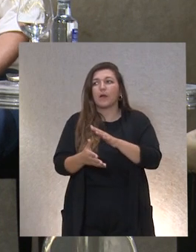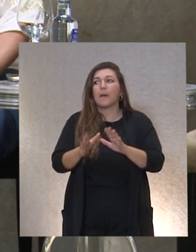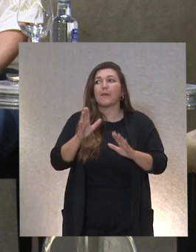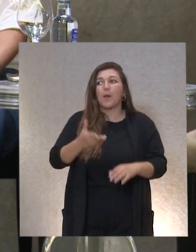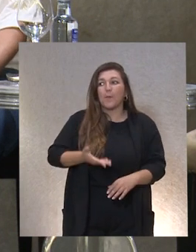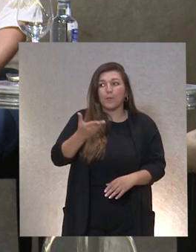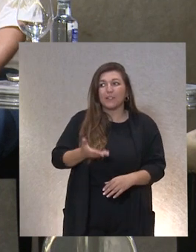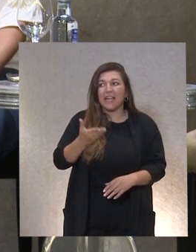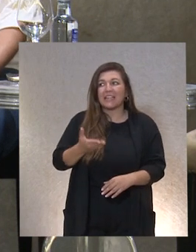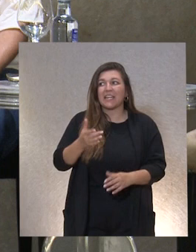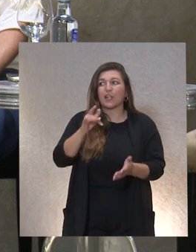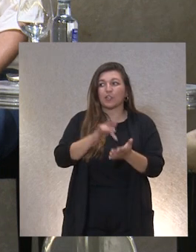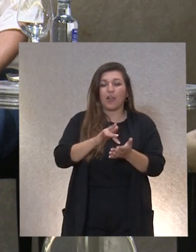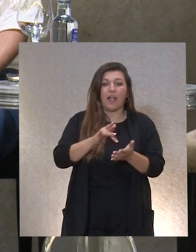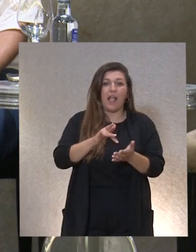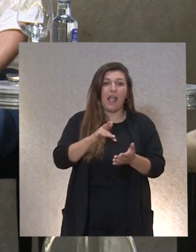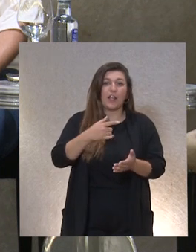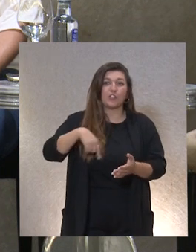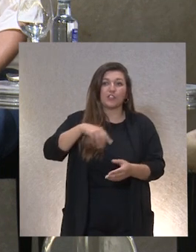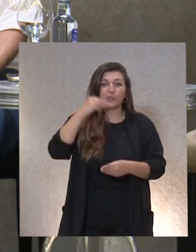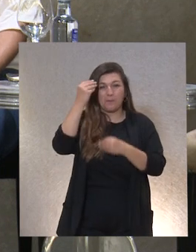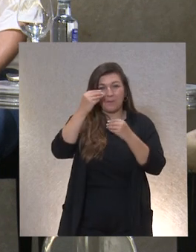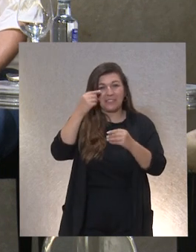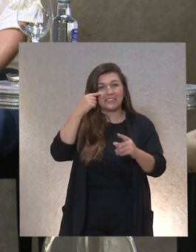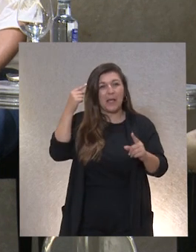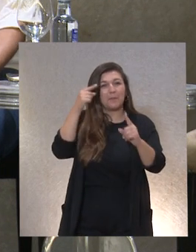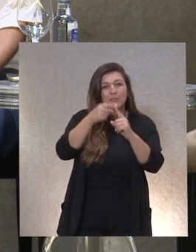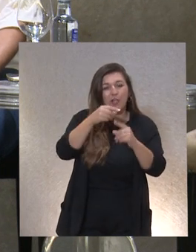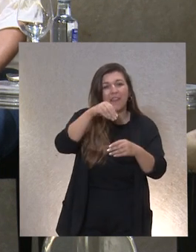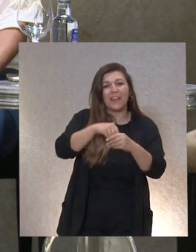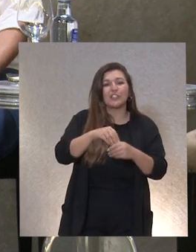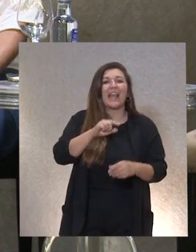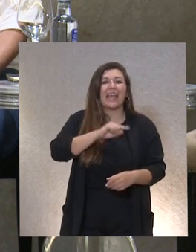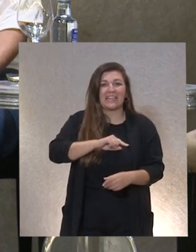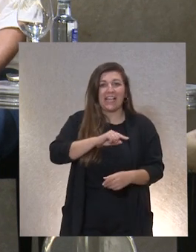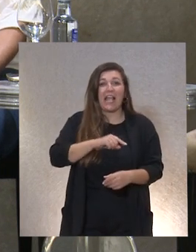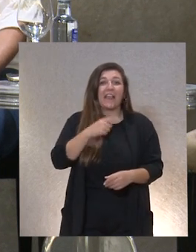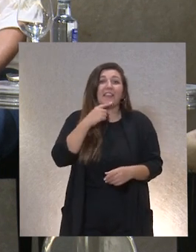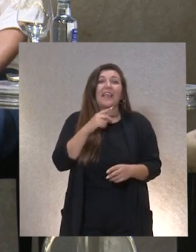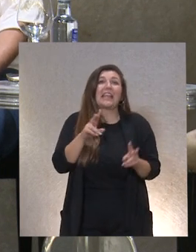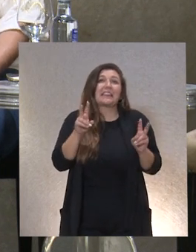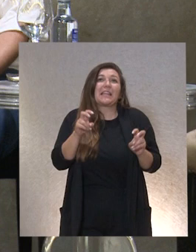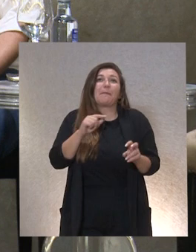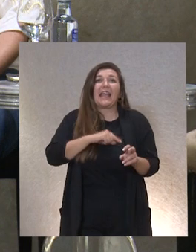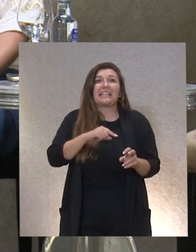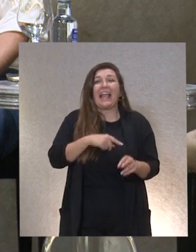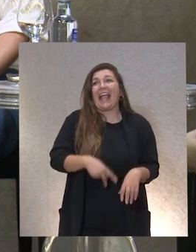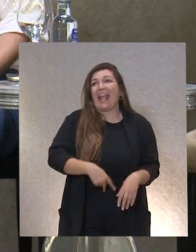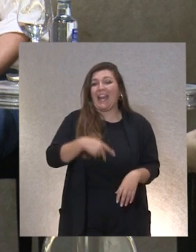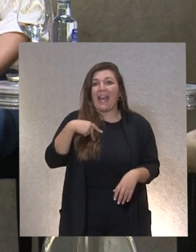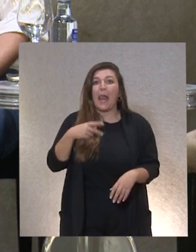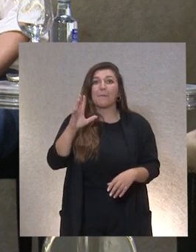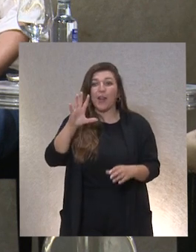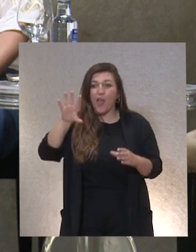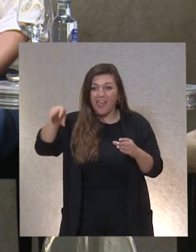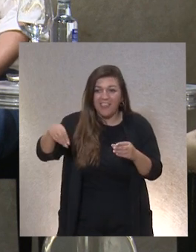fue muy importante cuando metimos en la misión la palabra ética porque una cosa es hablar de ética en general y otra cosa es meterlo en